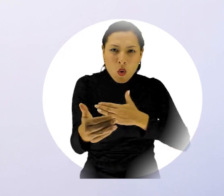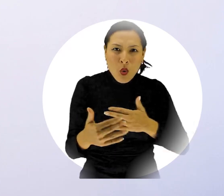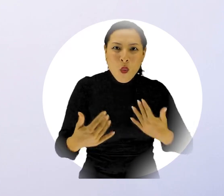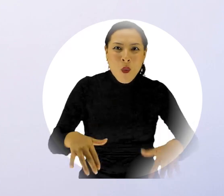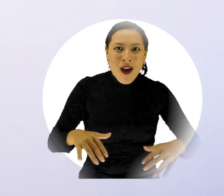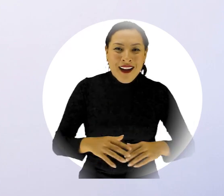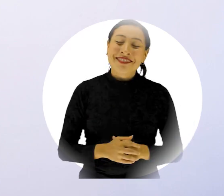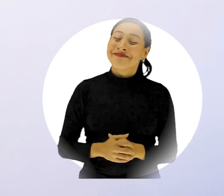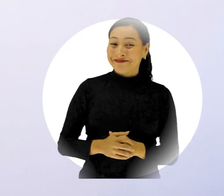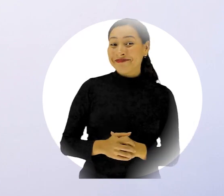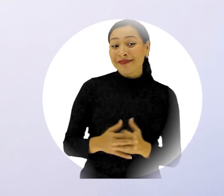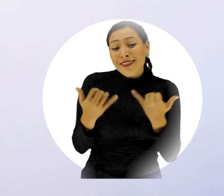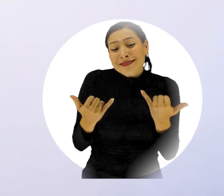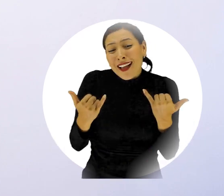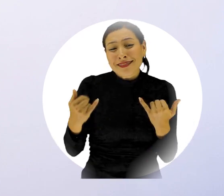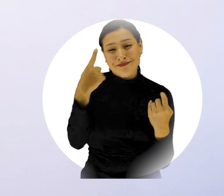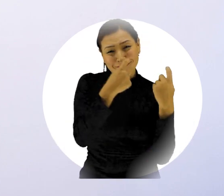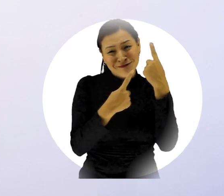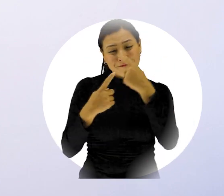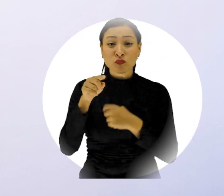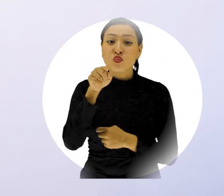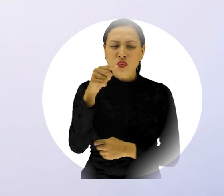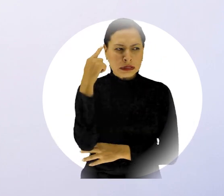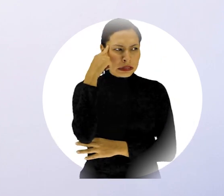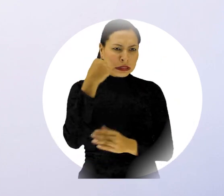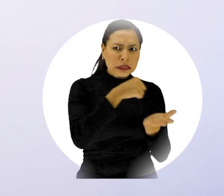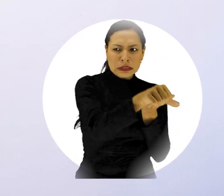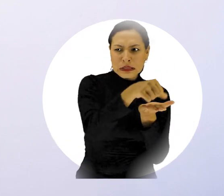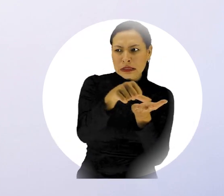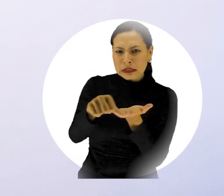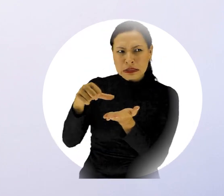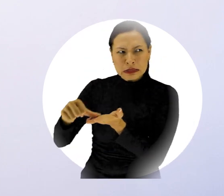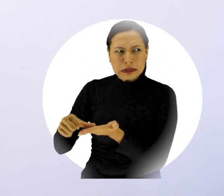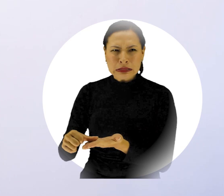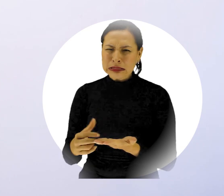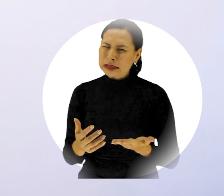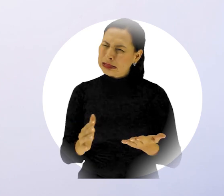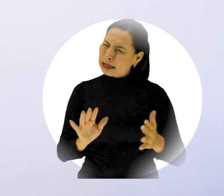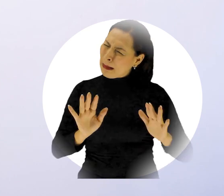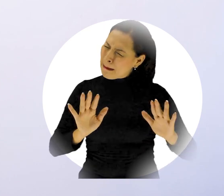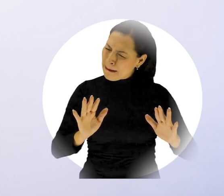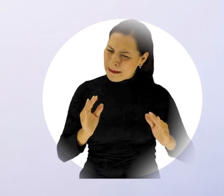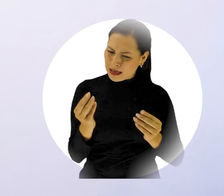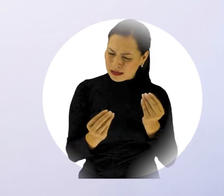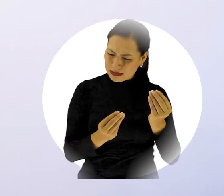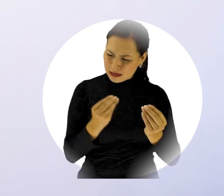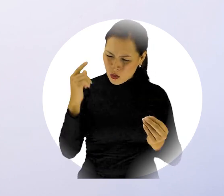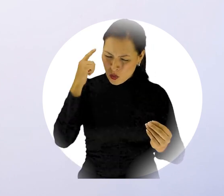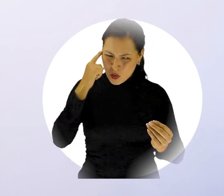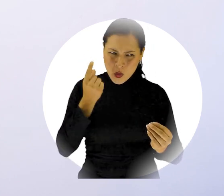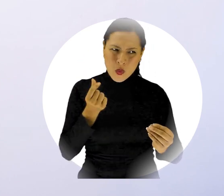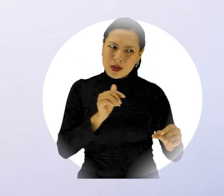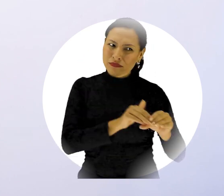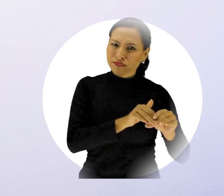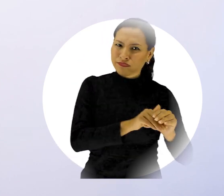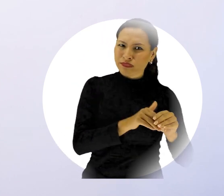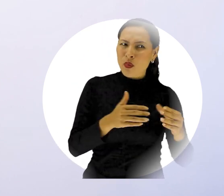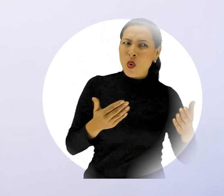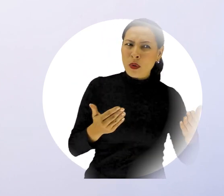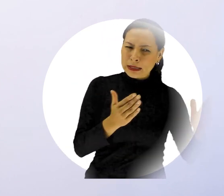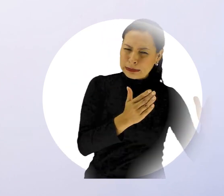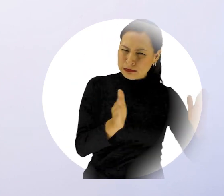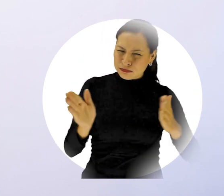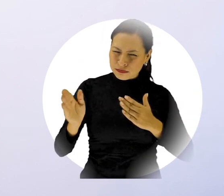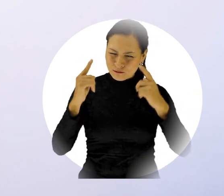El 2022 está a punto de finalizar, que por cierto ha pasado en un abrir y cerrar de ojos. Y este es el tiempo oportuno para comenzar a